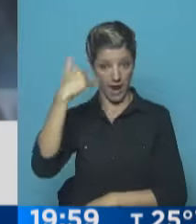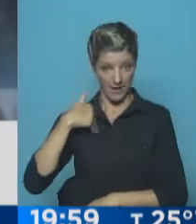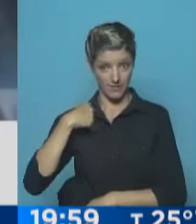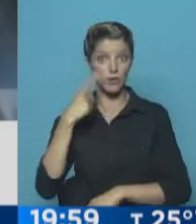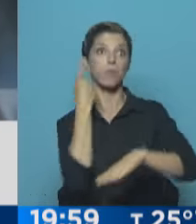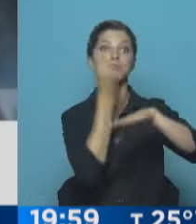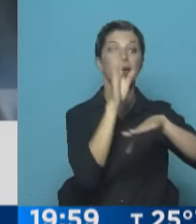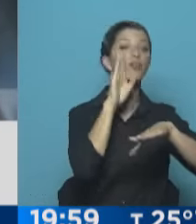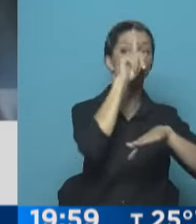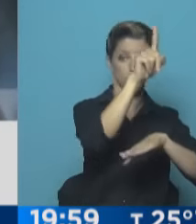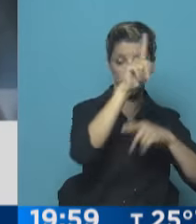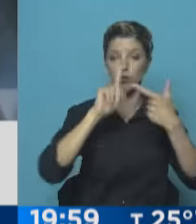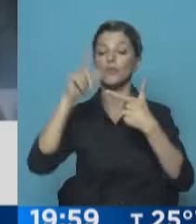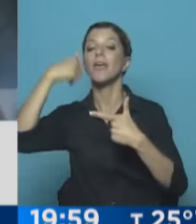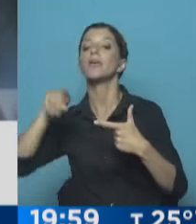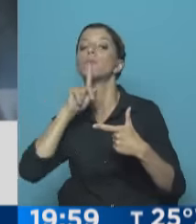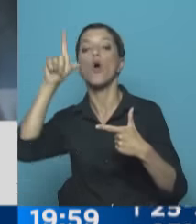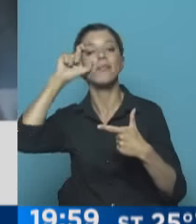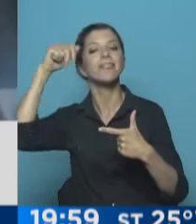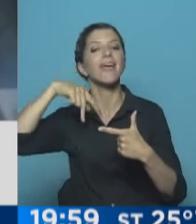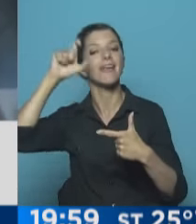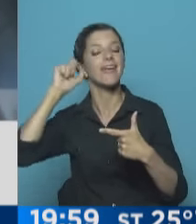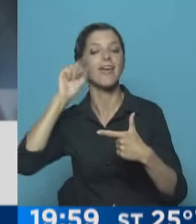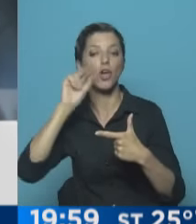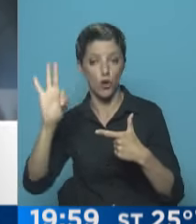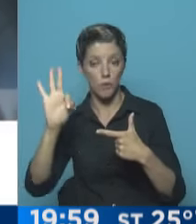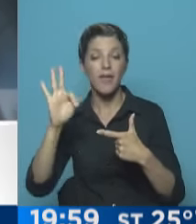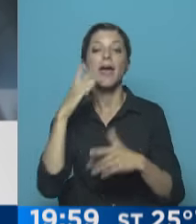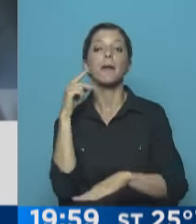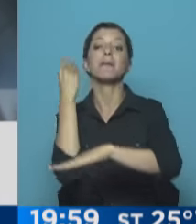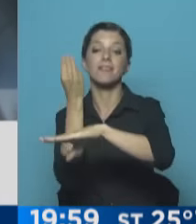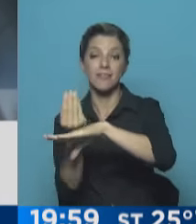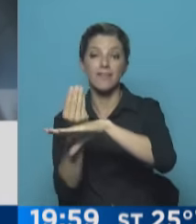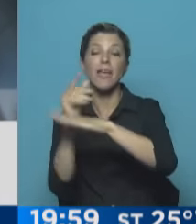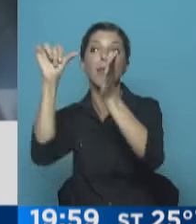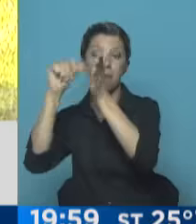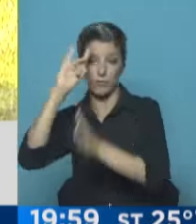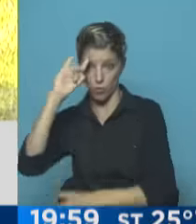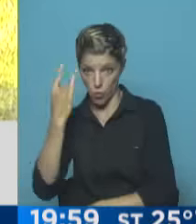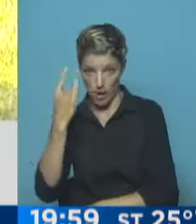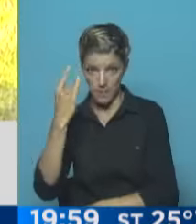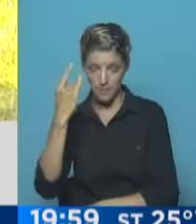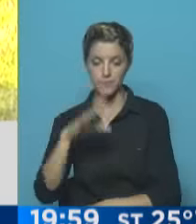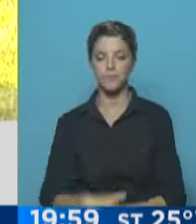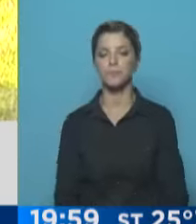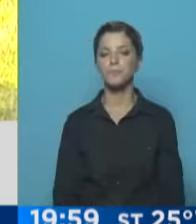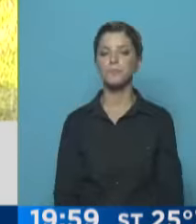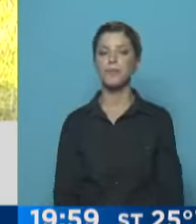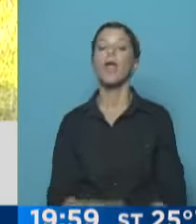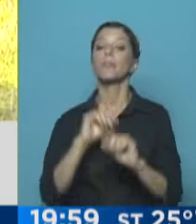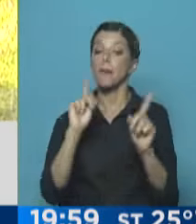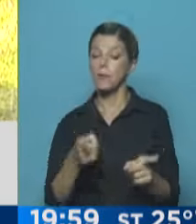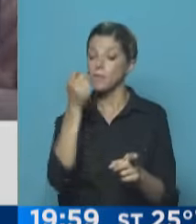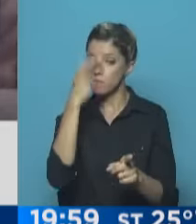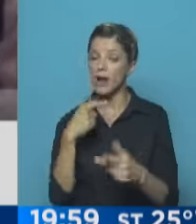porteño de Seguridad, Guillermo Montenegro, como representante argentino en Uruguay. Mauricio Macri enumeró las